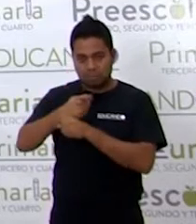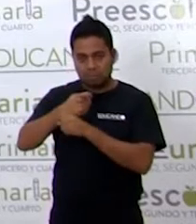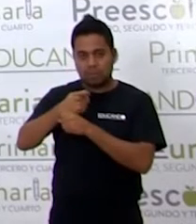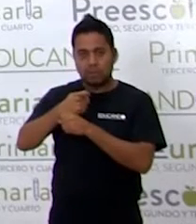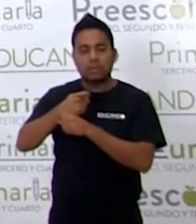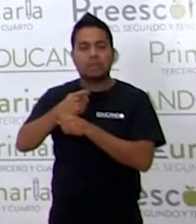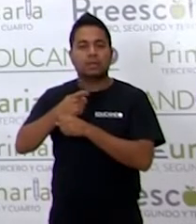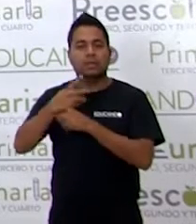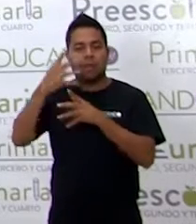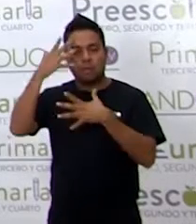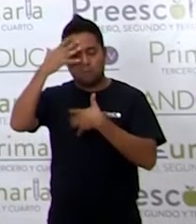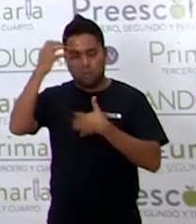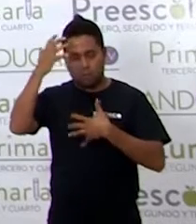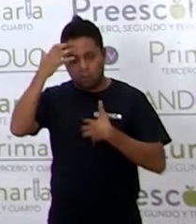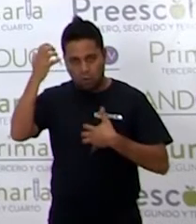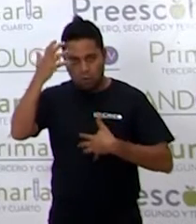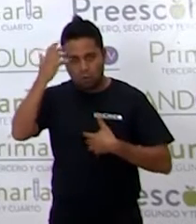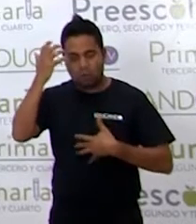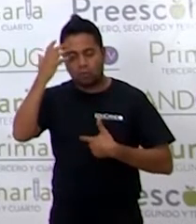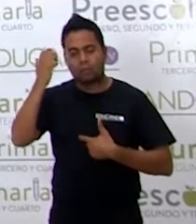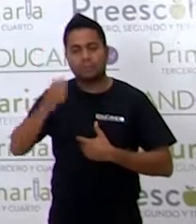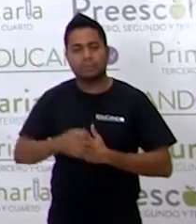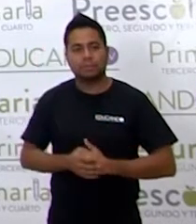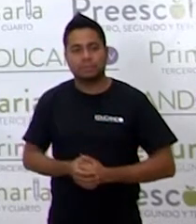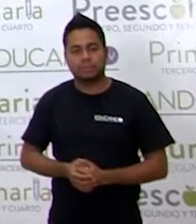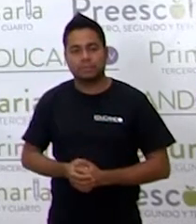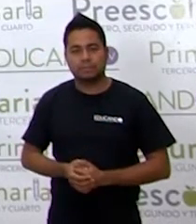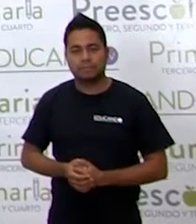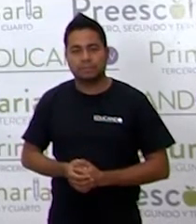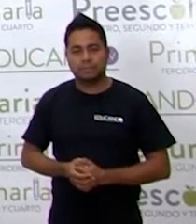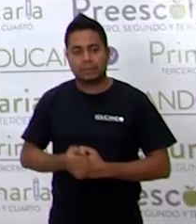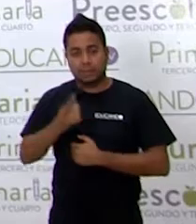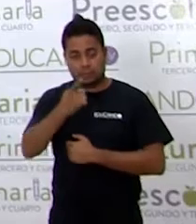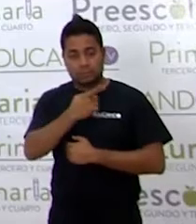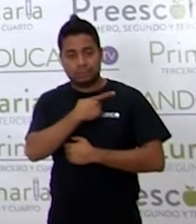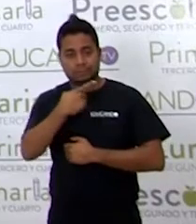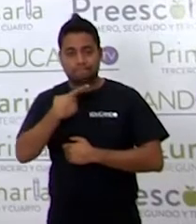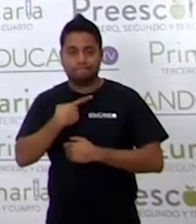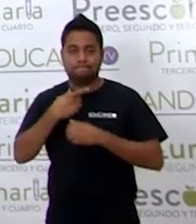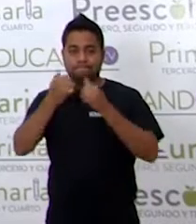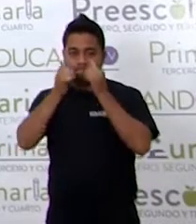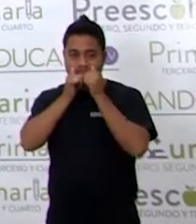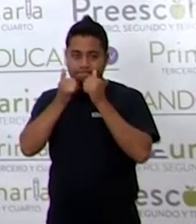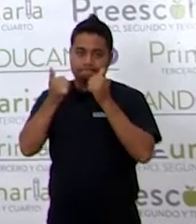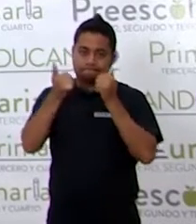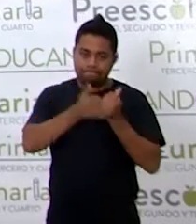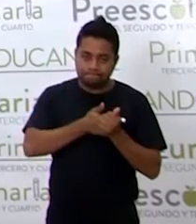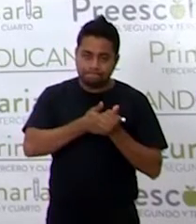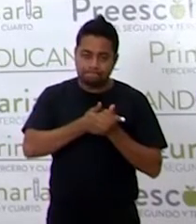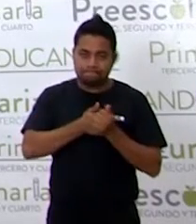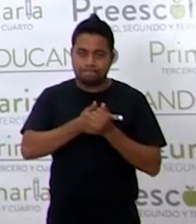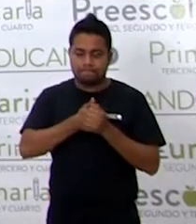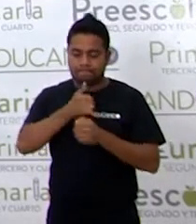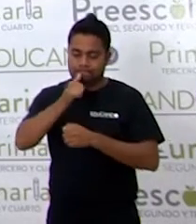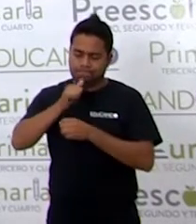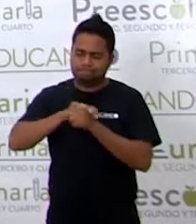que tener en cuenta qué animales